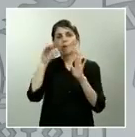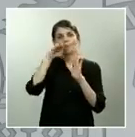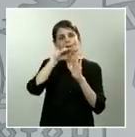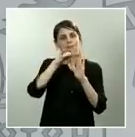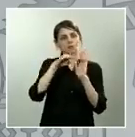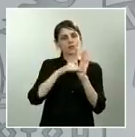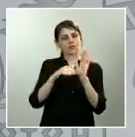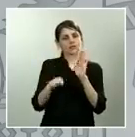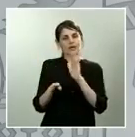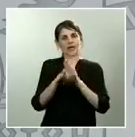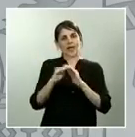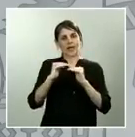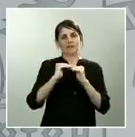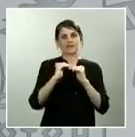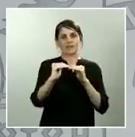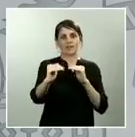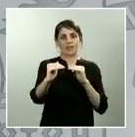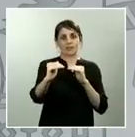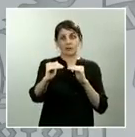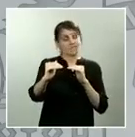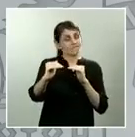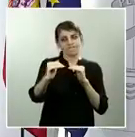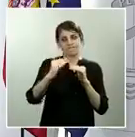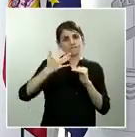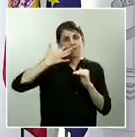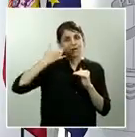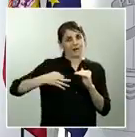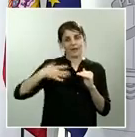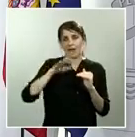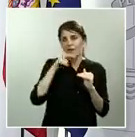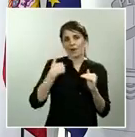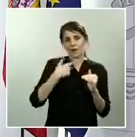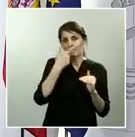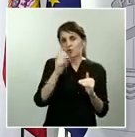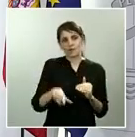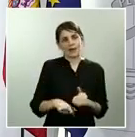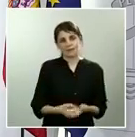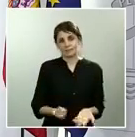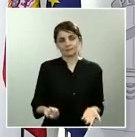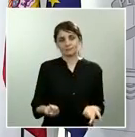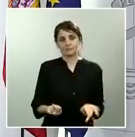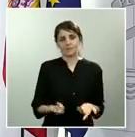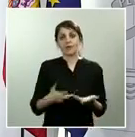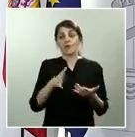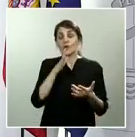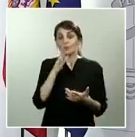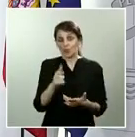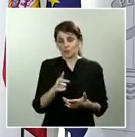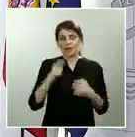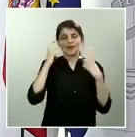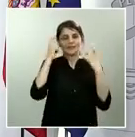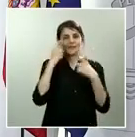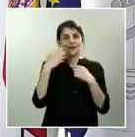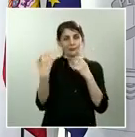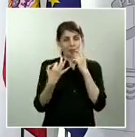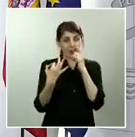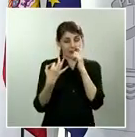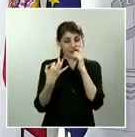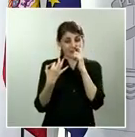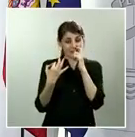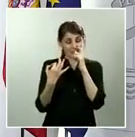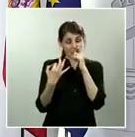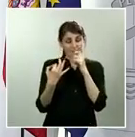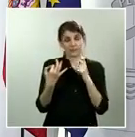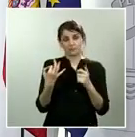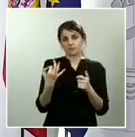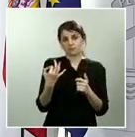aplicables a cifras de ese importe y de ese tipo por eso intentaremos lo intentaremos y lo seguiremos intentando hasta